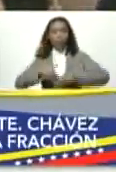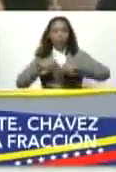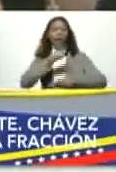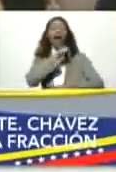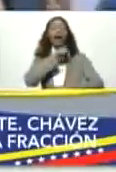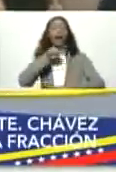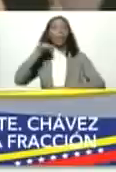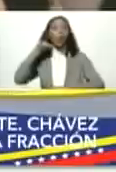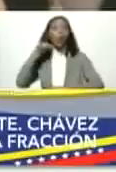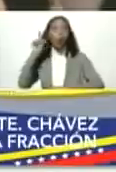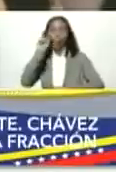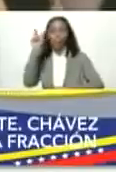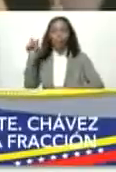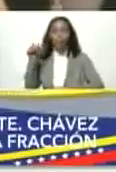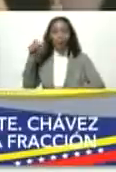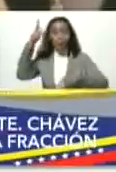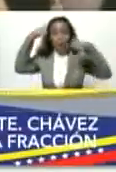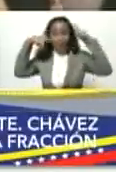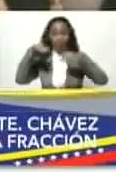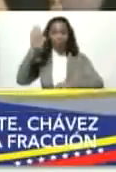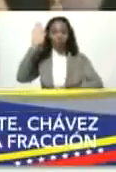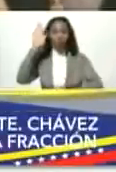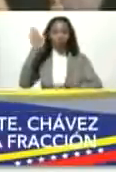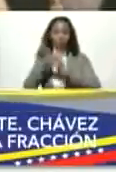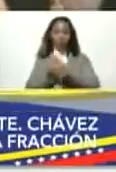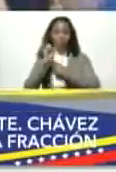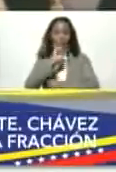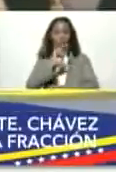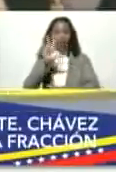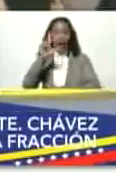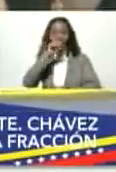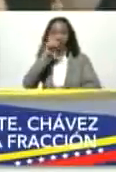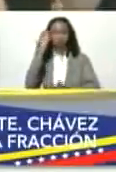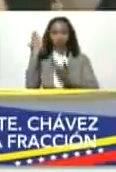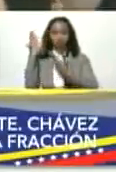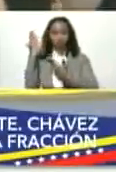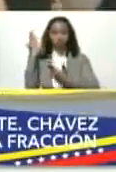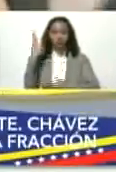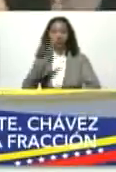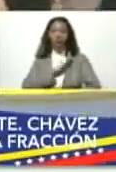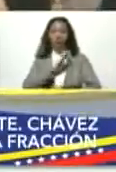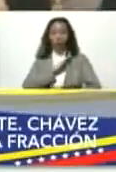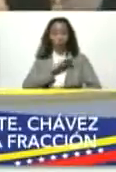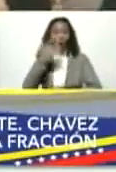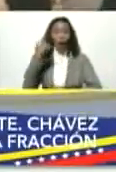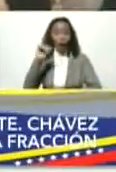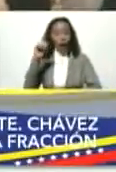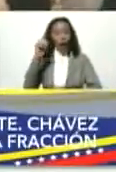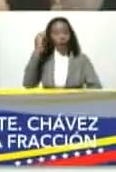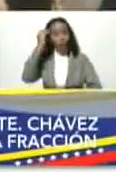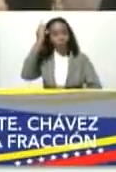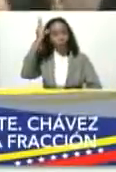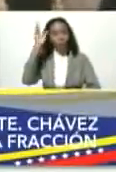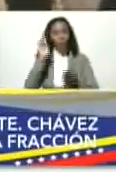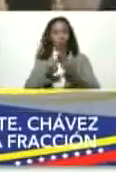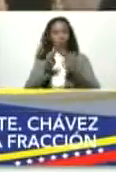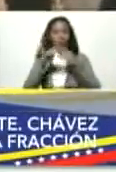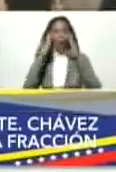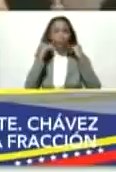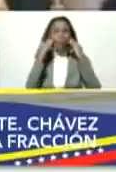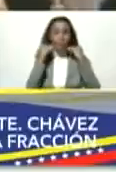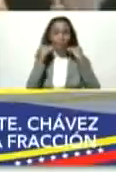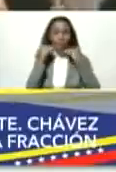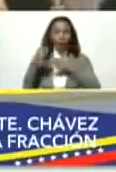comandante Chávez se juramentó 23 años tenemos el conocimiento la experiencia